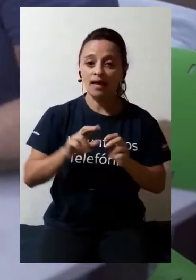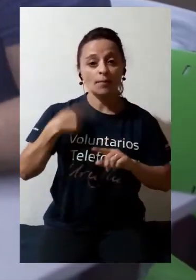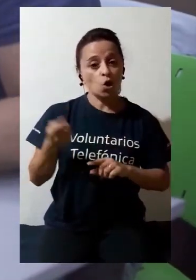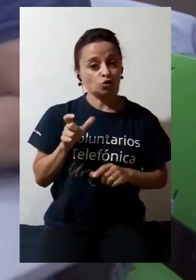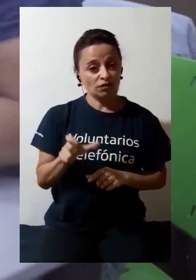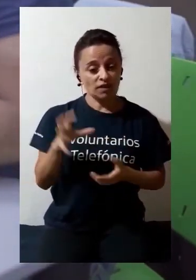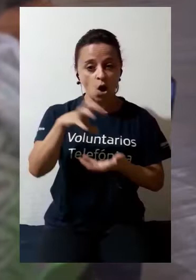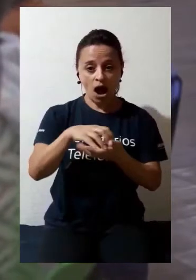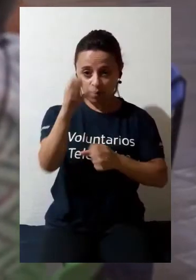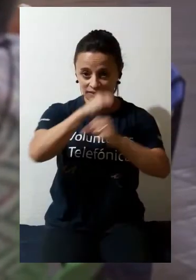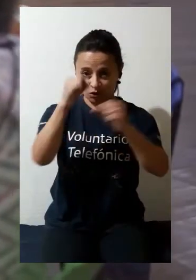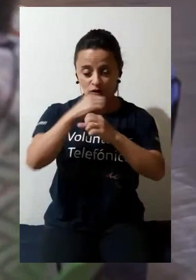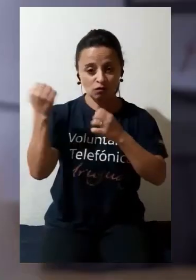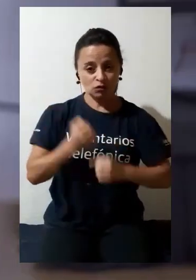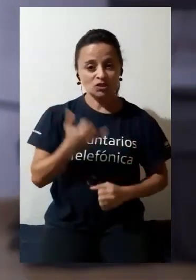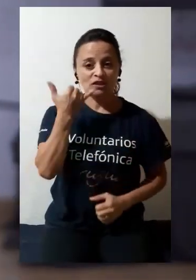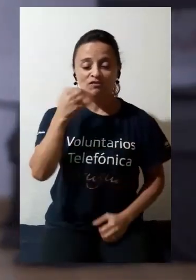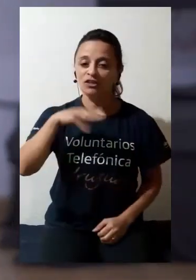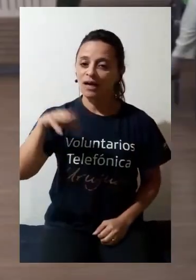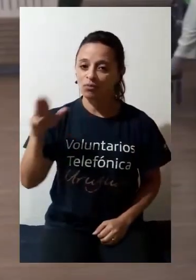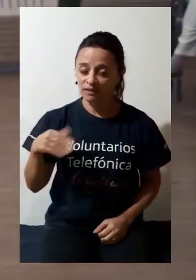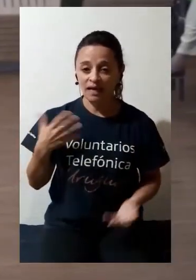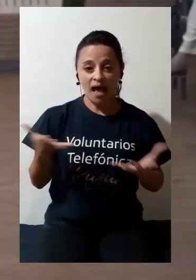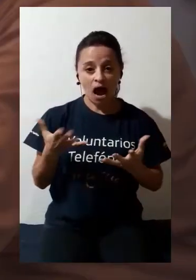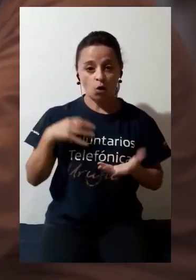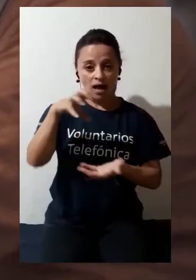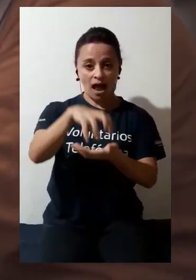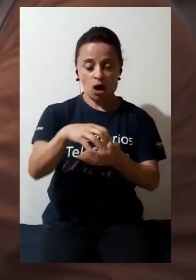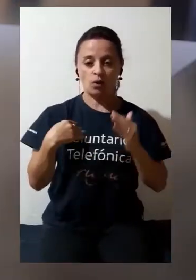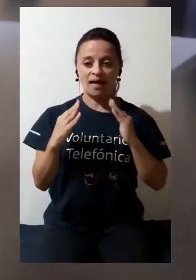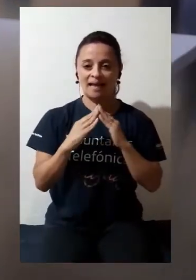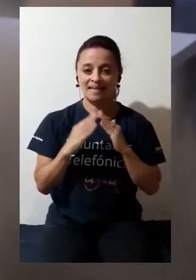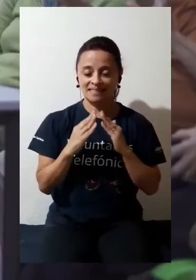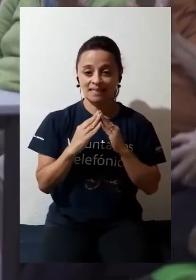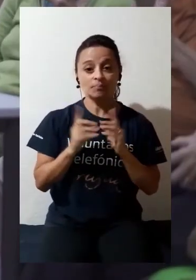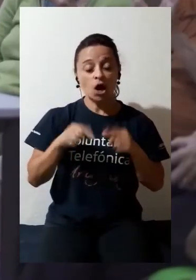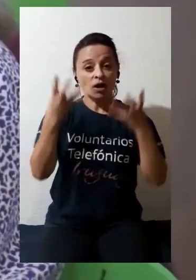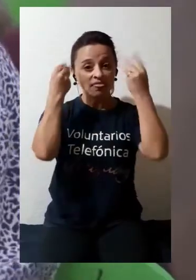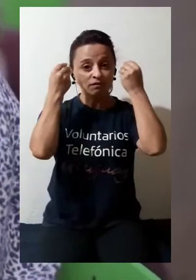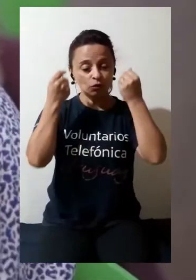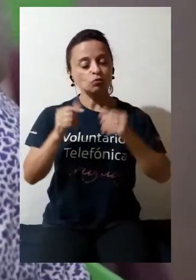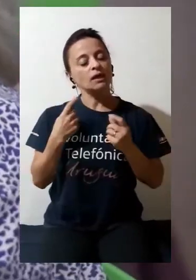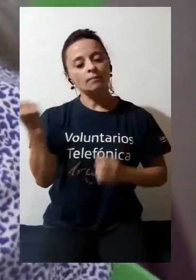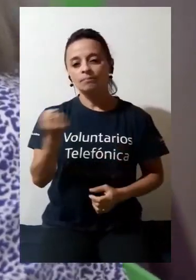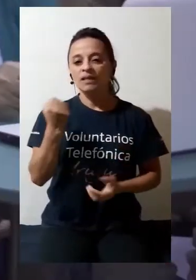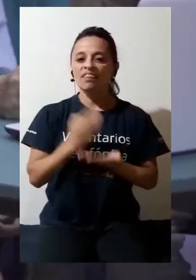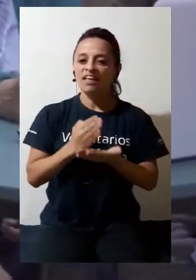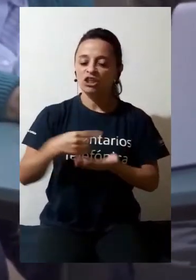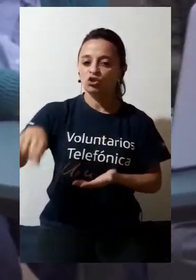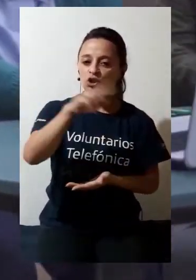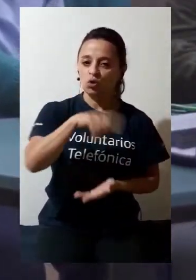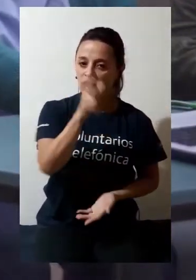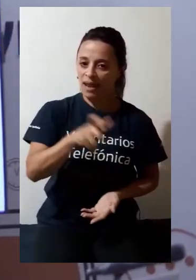Telefónica Movistar, ahora aula en casa. El disfrute y entretenimiento son un derecho de todas las personas. La tecnología nos